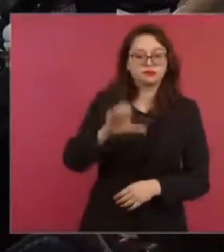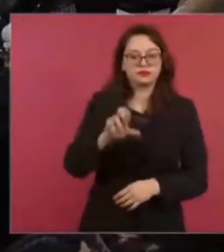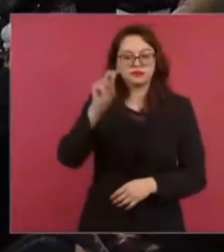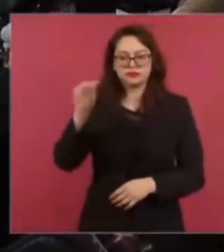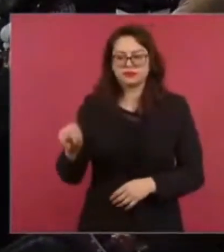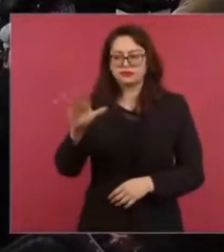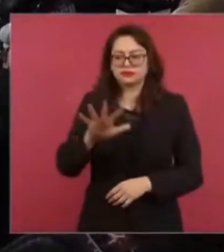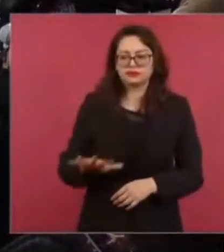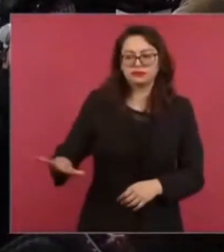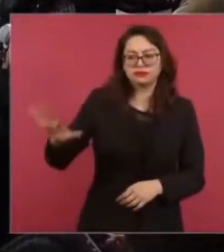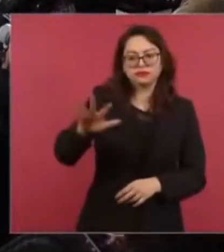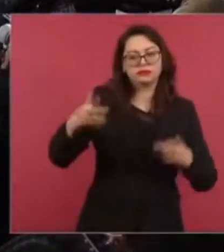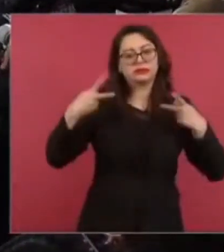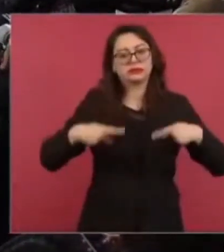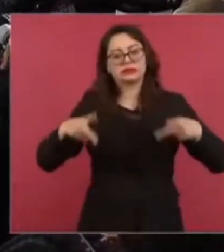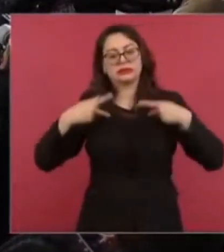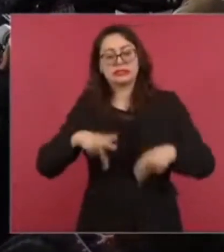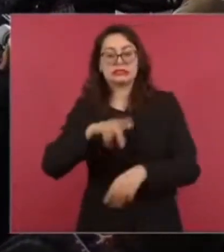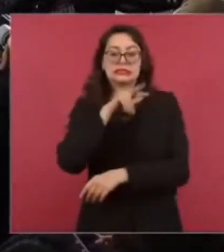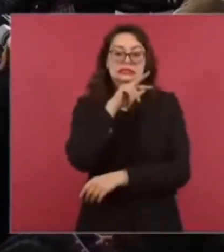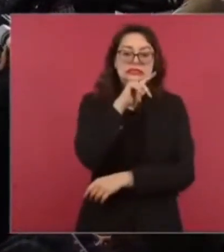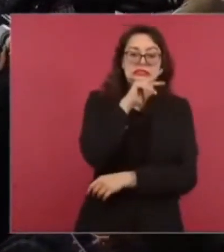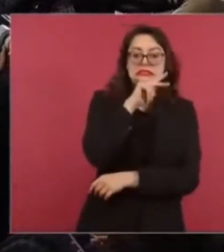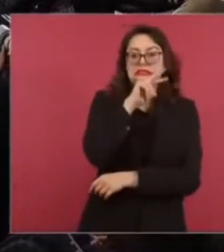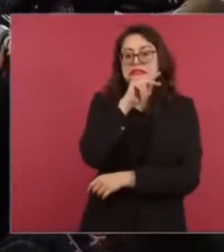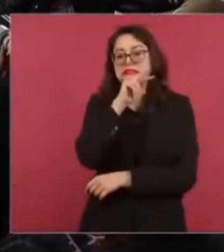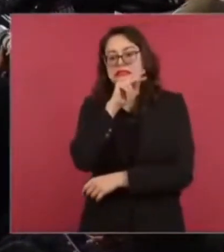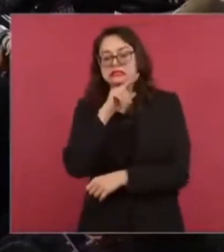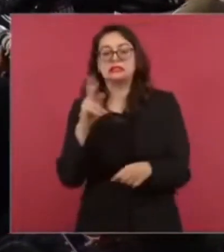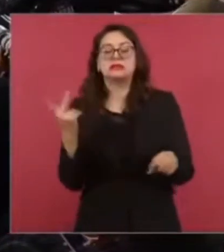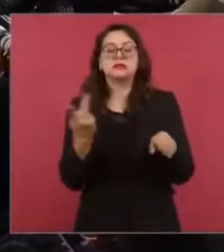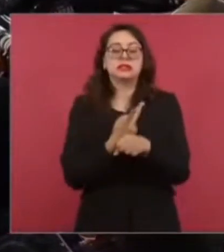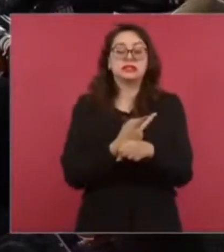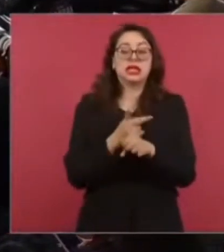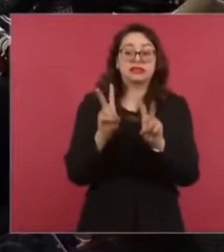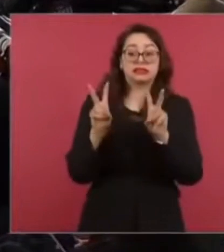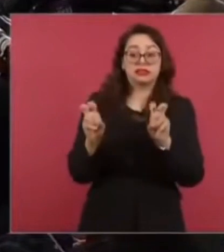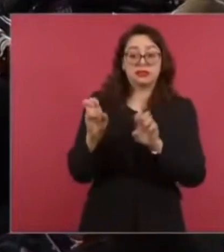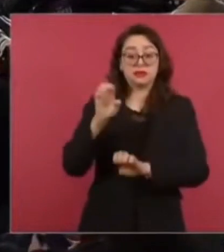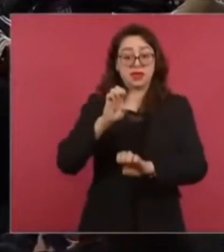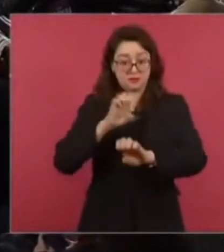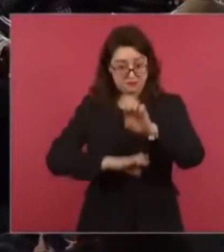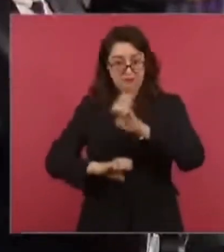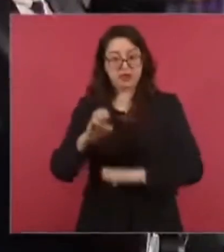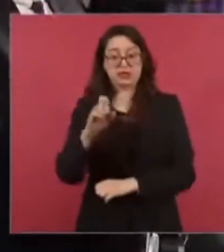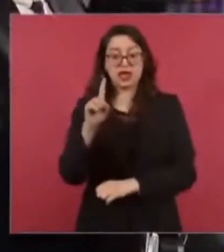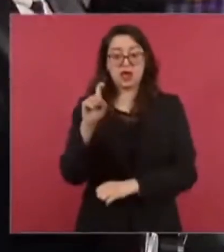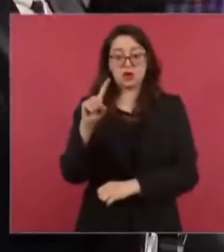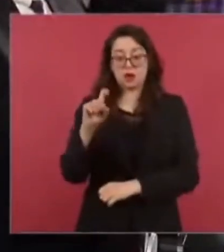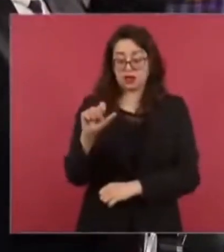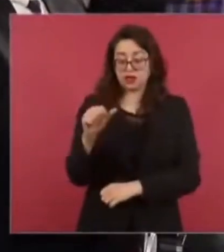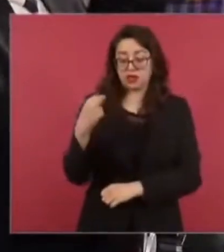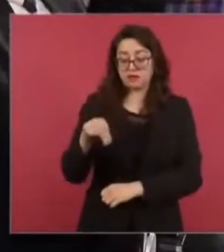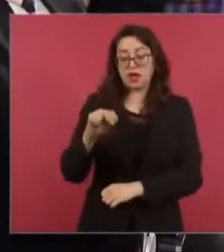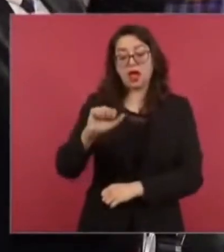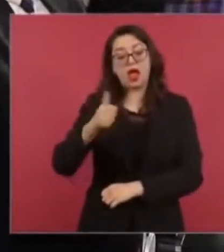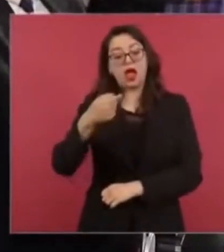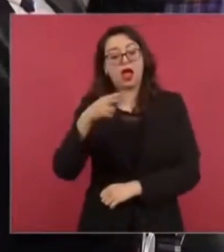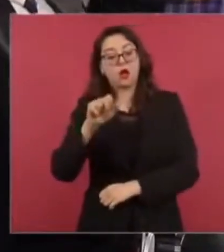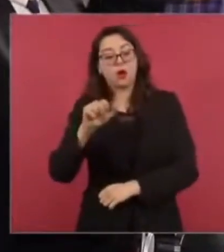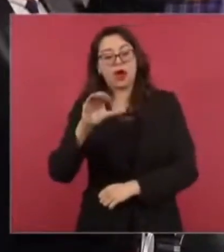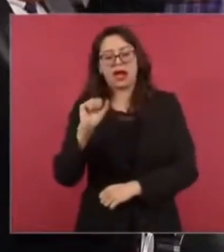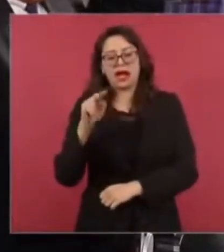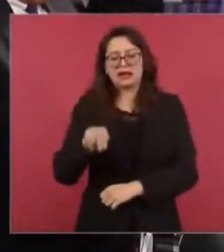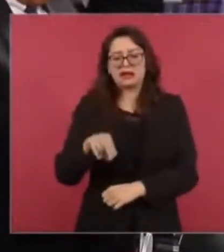una preocupación de los ciudadanos con la empresa concesionaria de agua potable de aguacán que enfrenta problemas de baja presión y